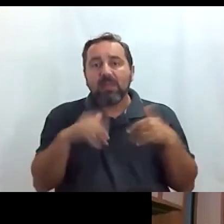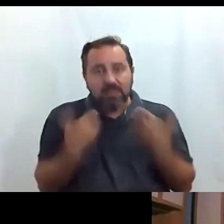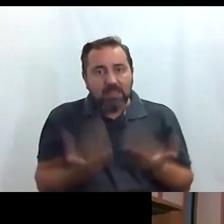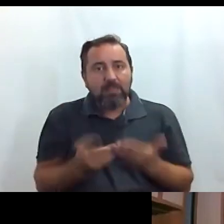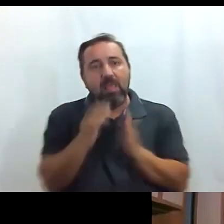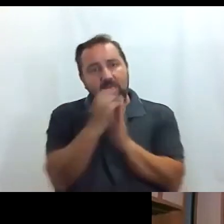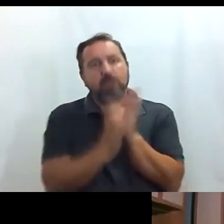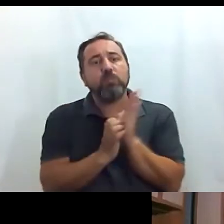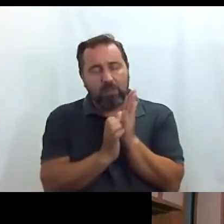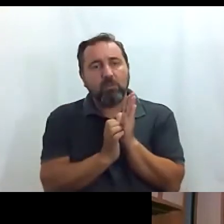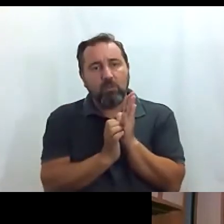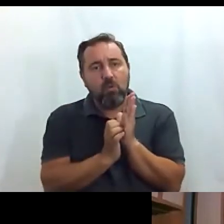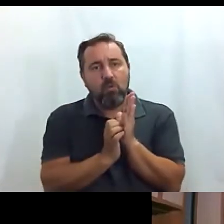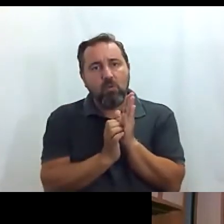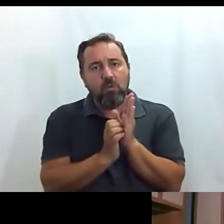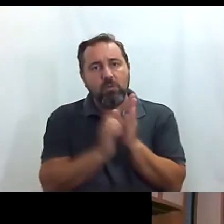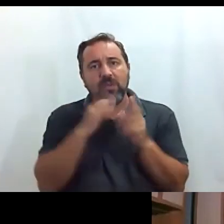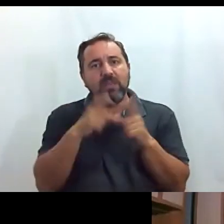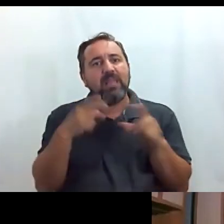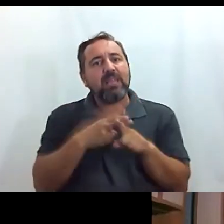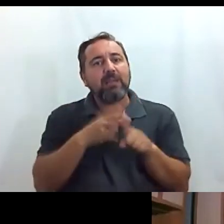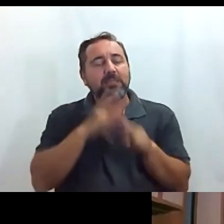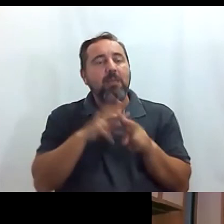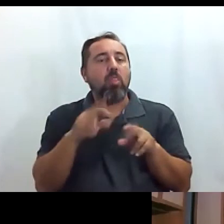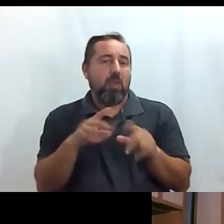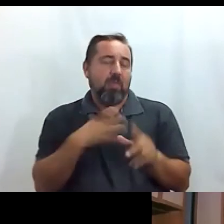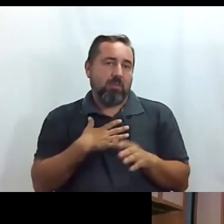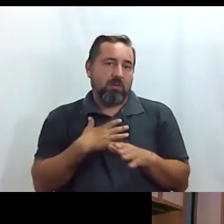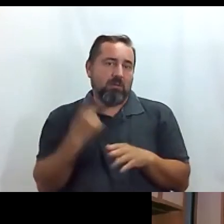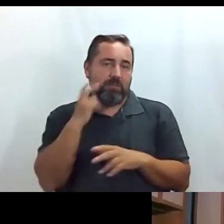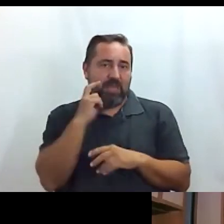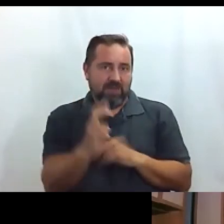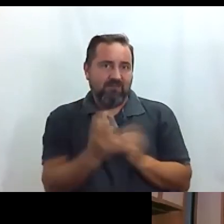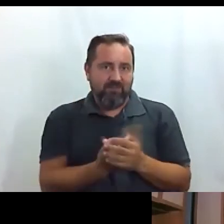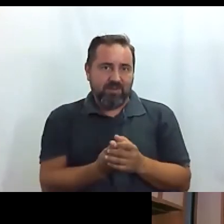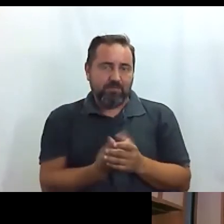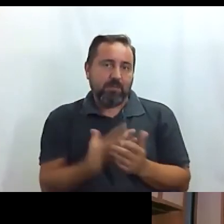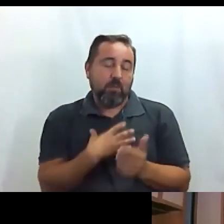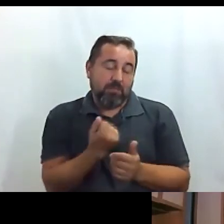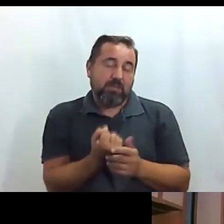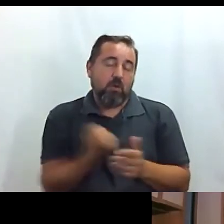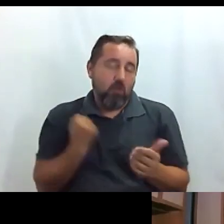descuento a través de la de la tarjeta dada de Renfe entonces puede salir más económico